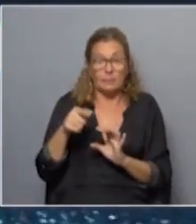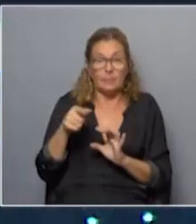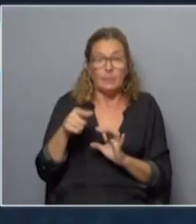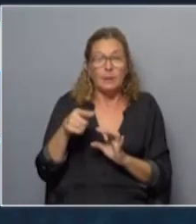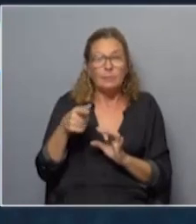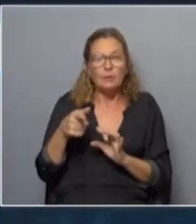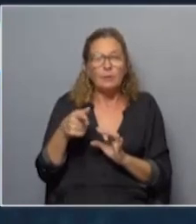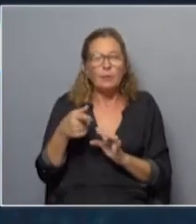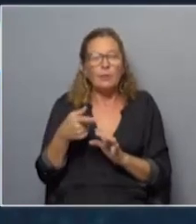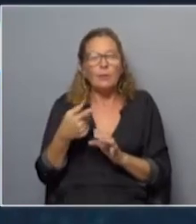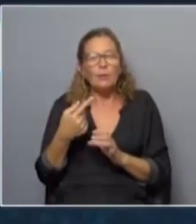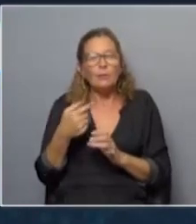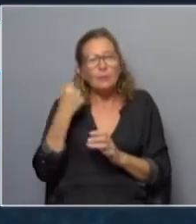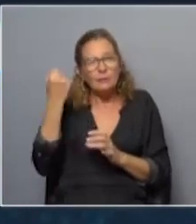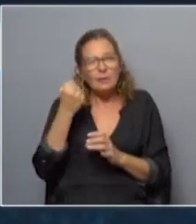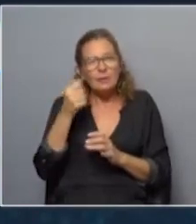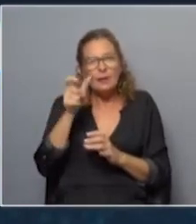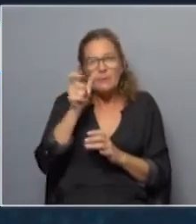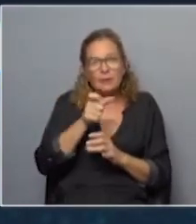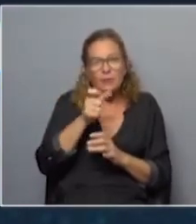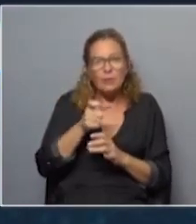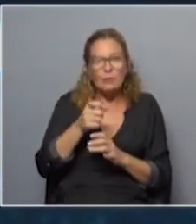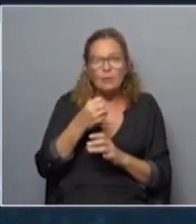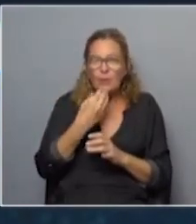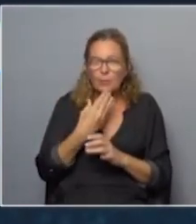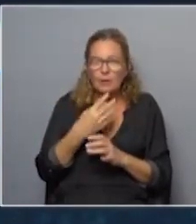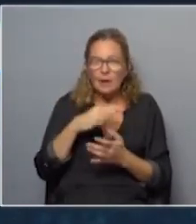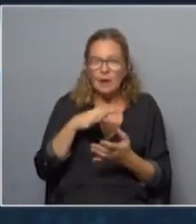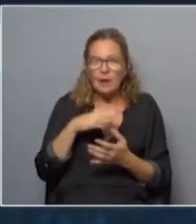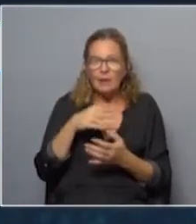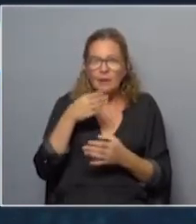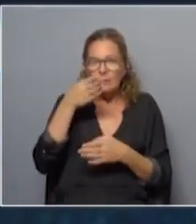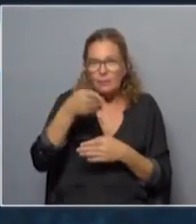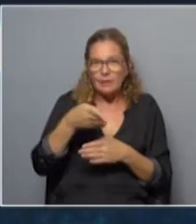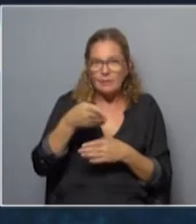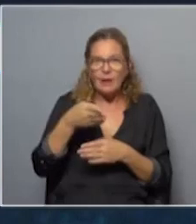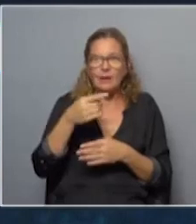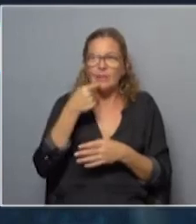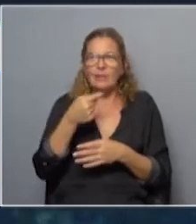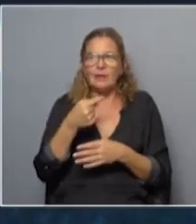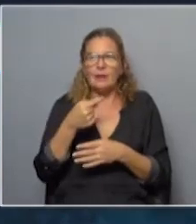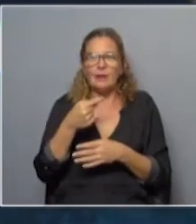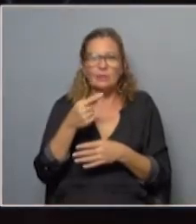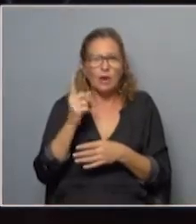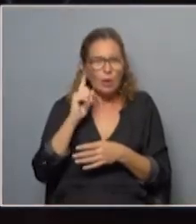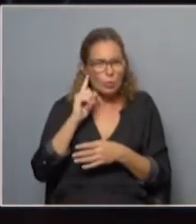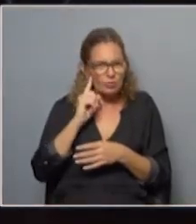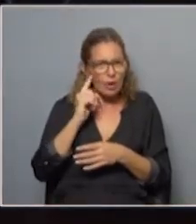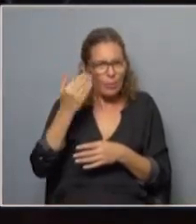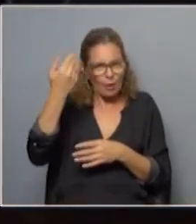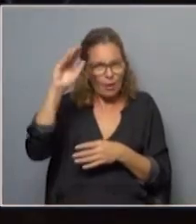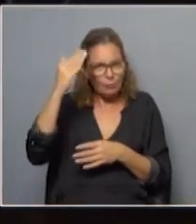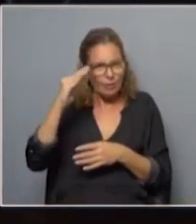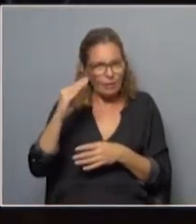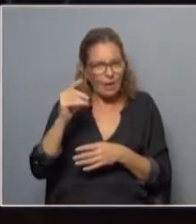un concepto de que el ciudadano de buena fe que llegue a presentar su queja sea oído por la autoridad pública